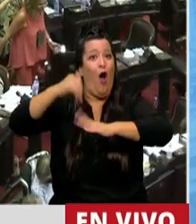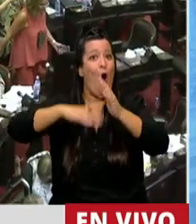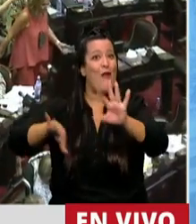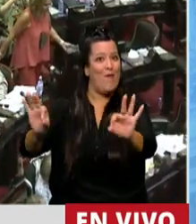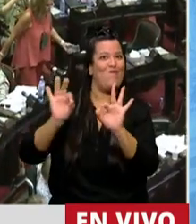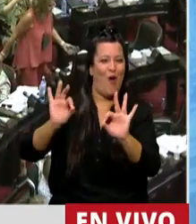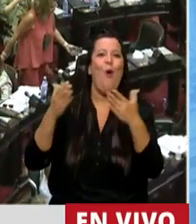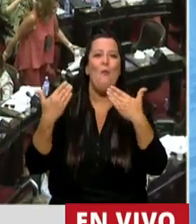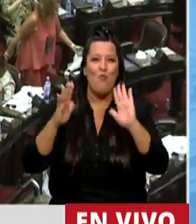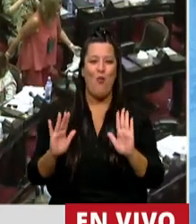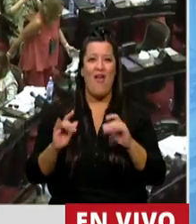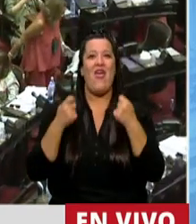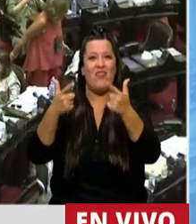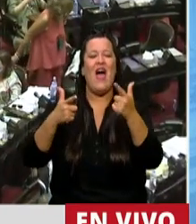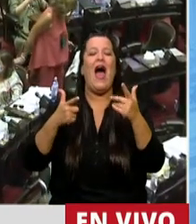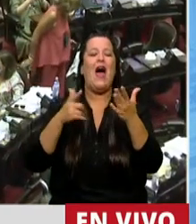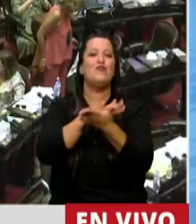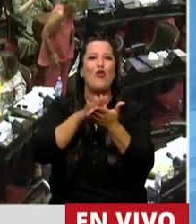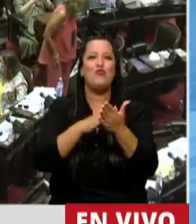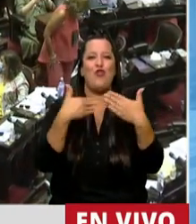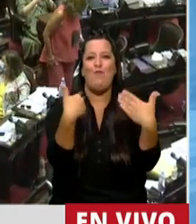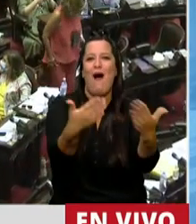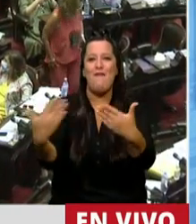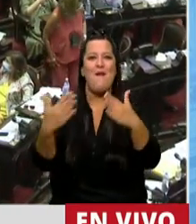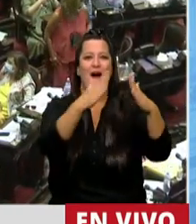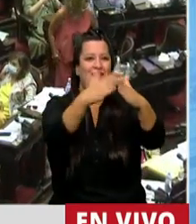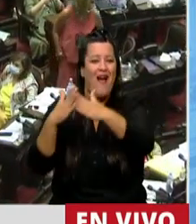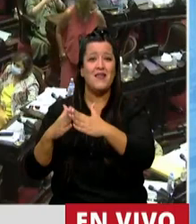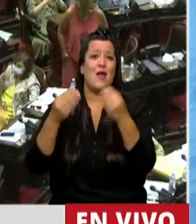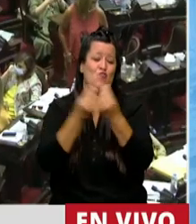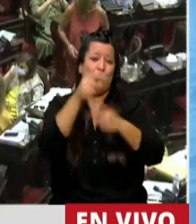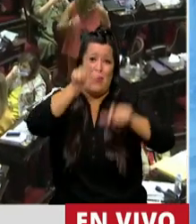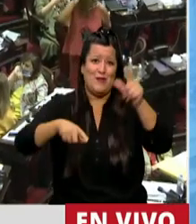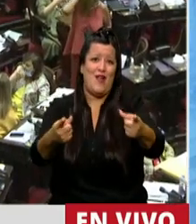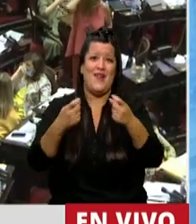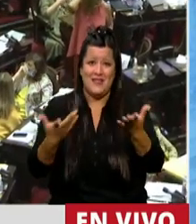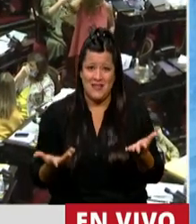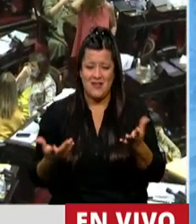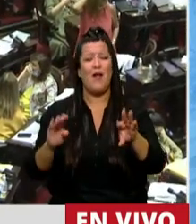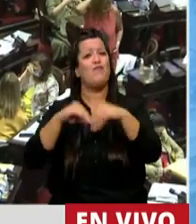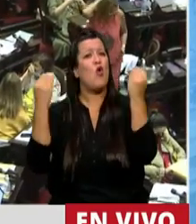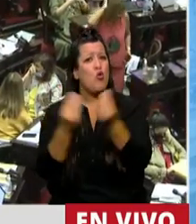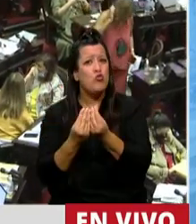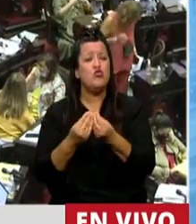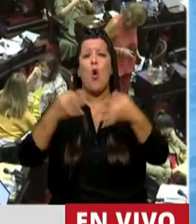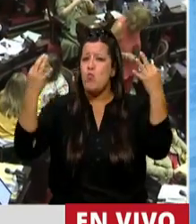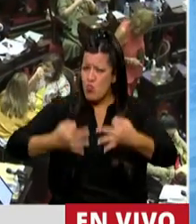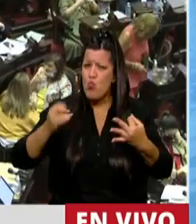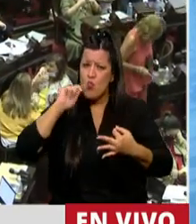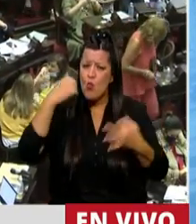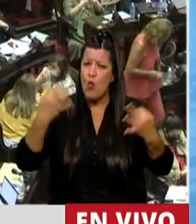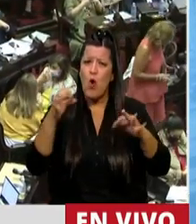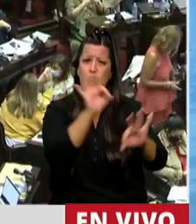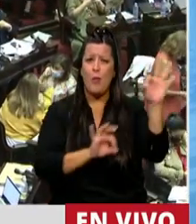definitiva poder dar solución habitacional a miles de personas que lo necesitan. En conclusión, es un buen proyecto